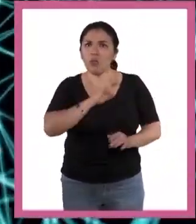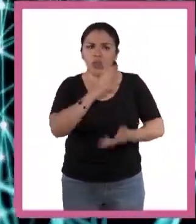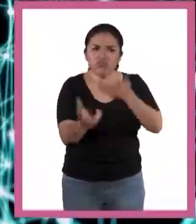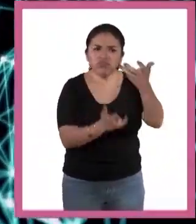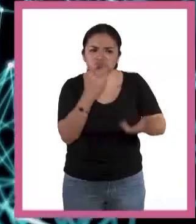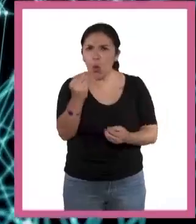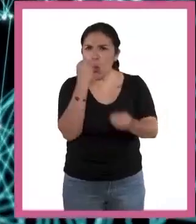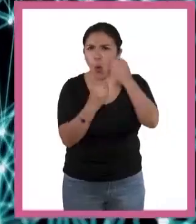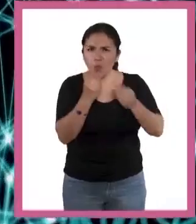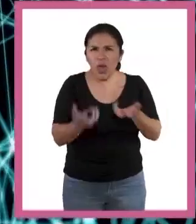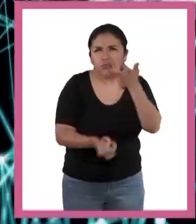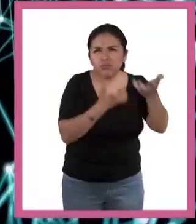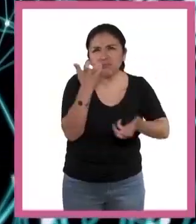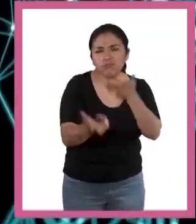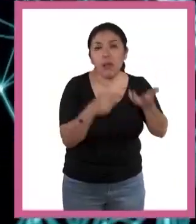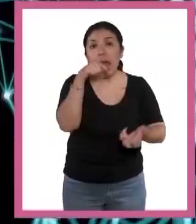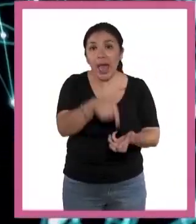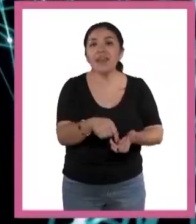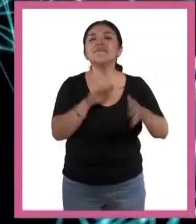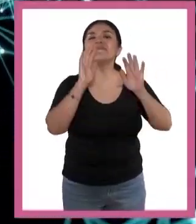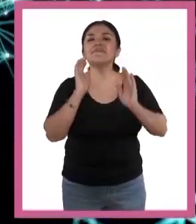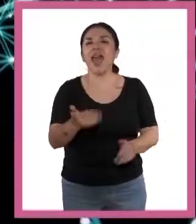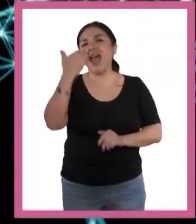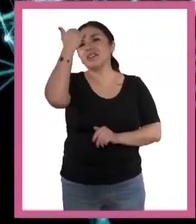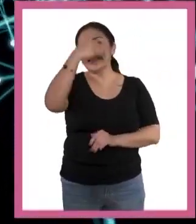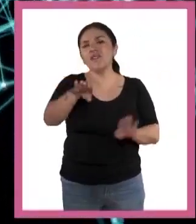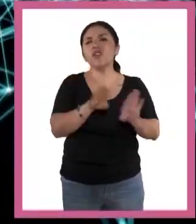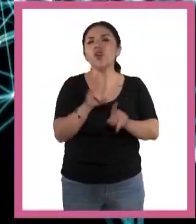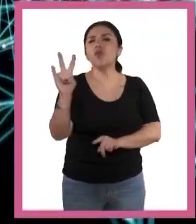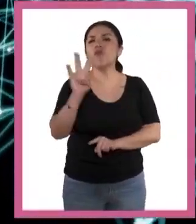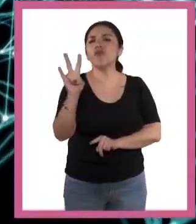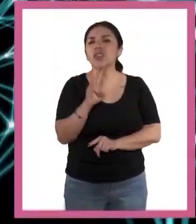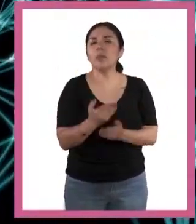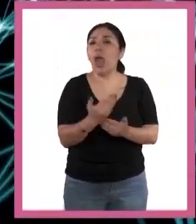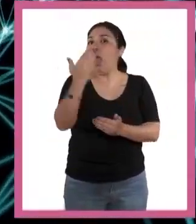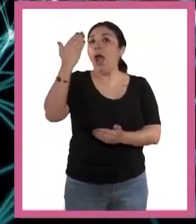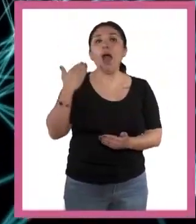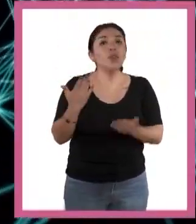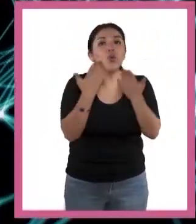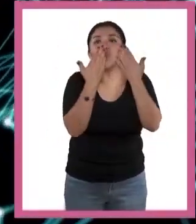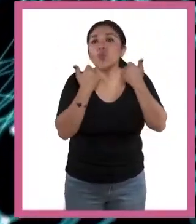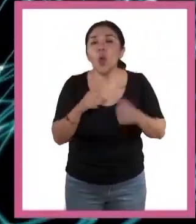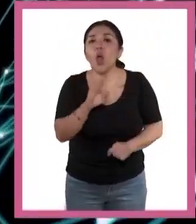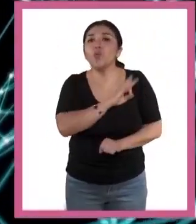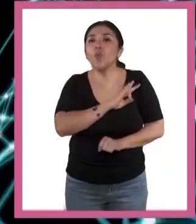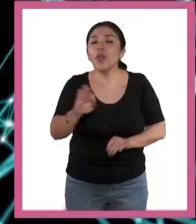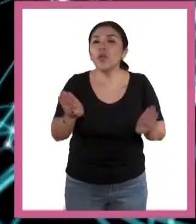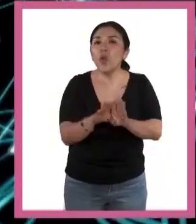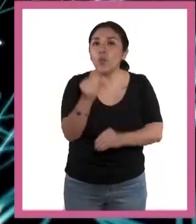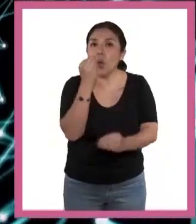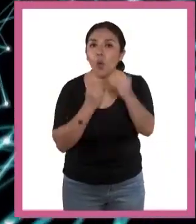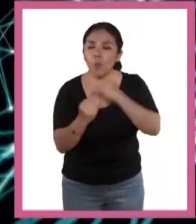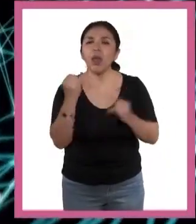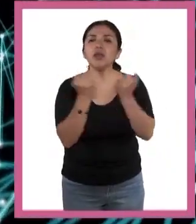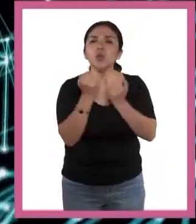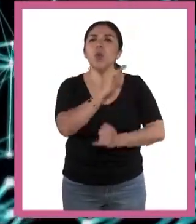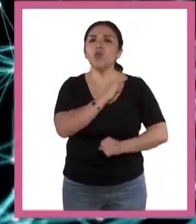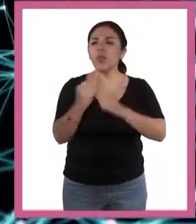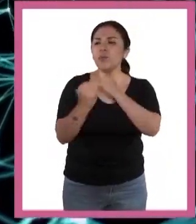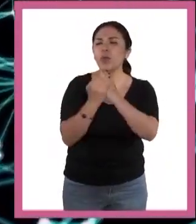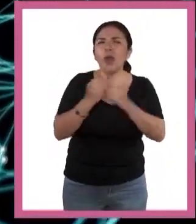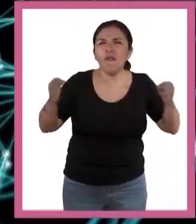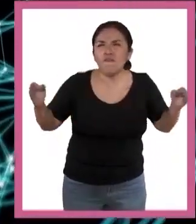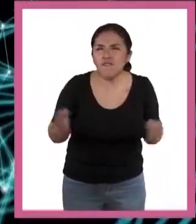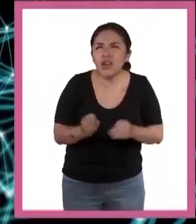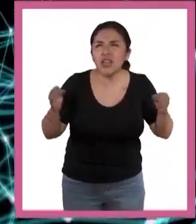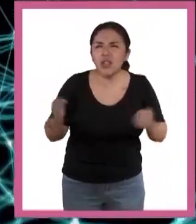sus alimentos, estuvieron a nuestra disposición nutrientes que antes no podíamos aprovechar. También nos permitió protegernos